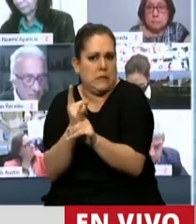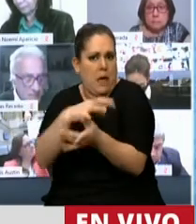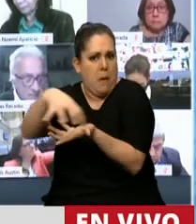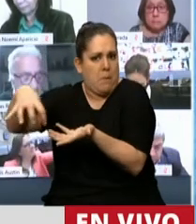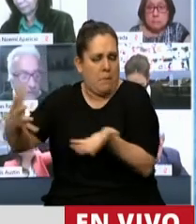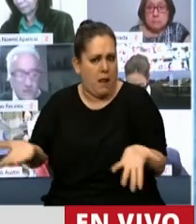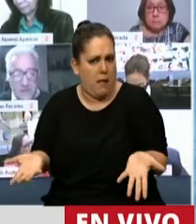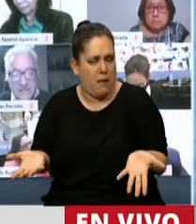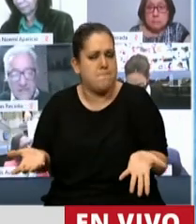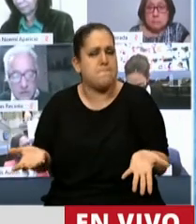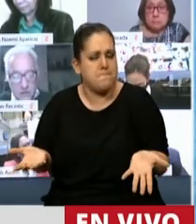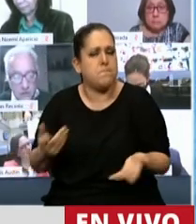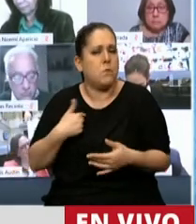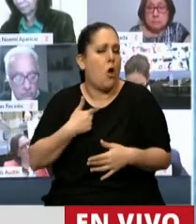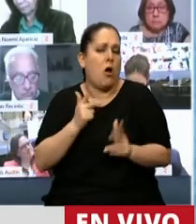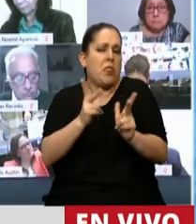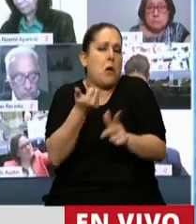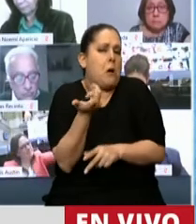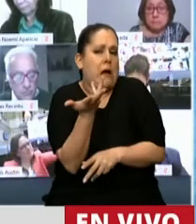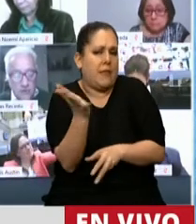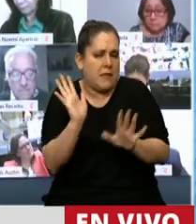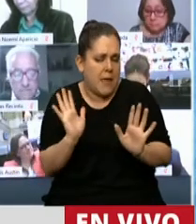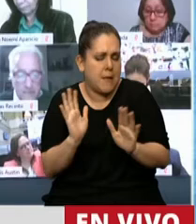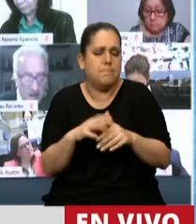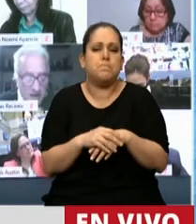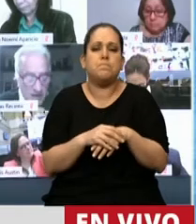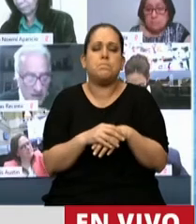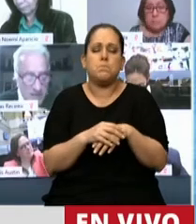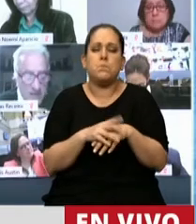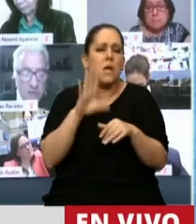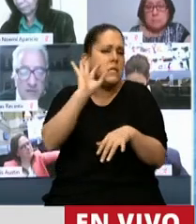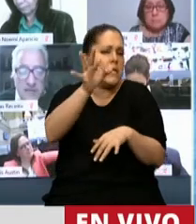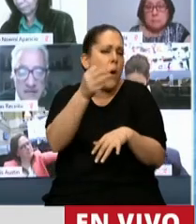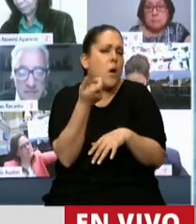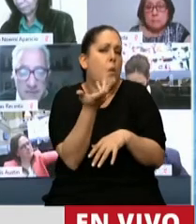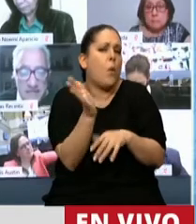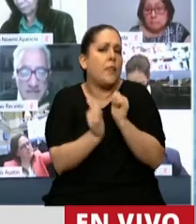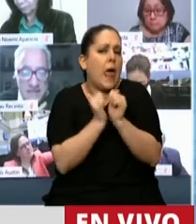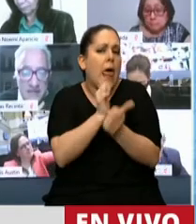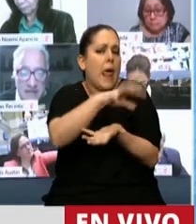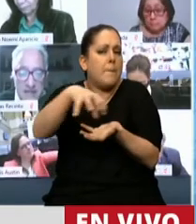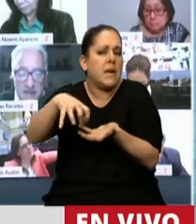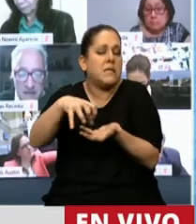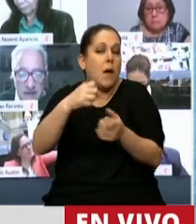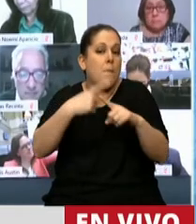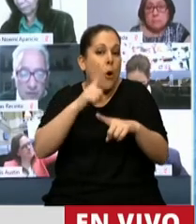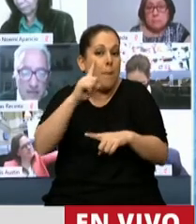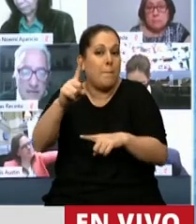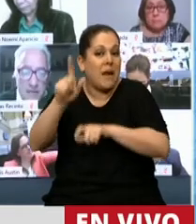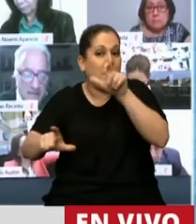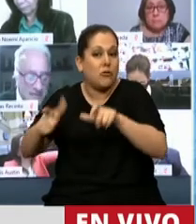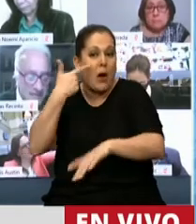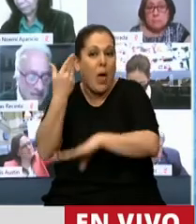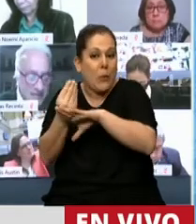que pasa? Yo le doy un número. ¿Sabe cuántas empresas hay por cada mil habitantes en